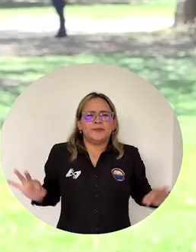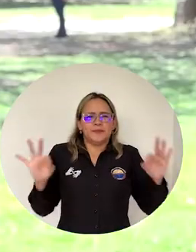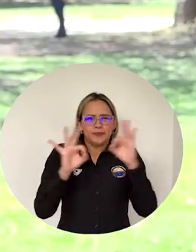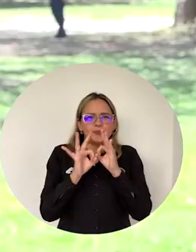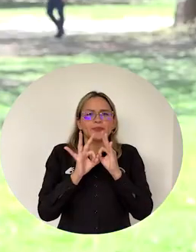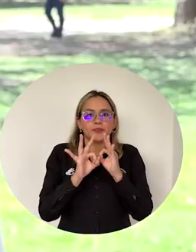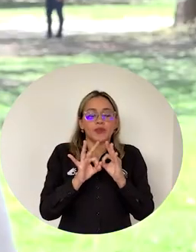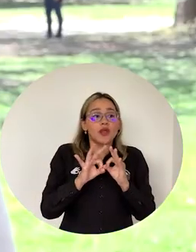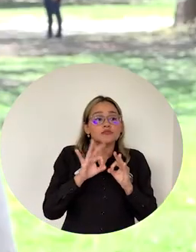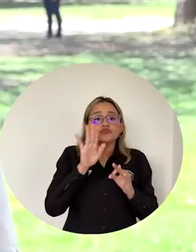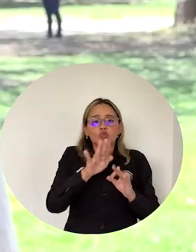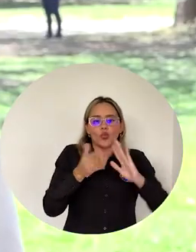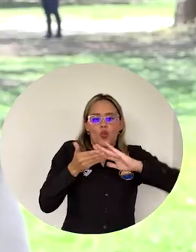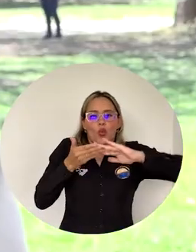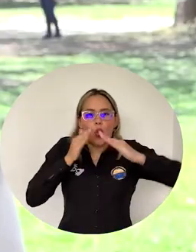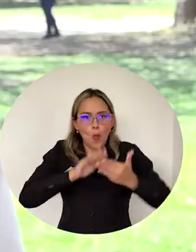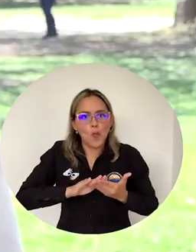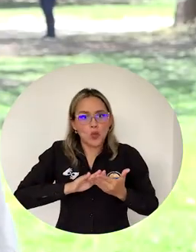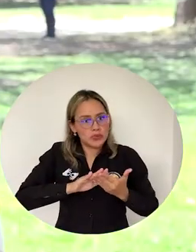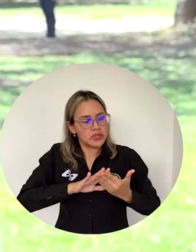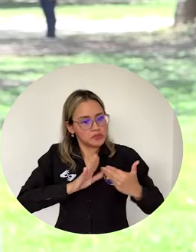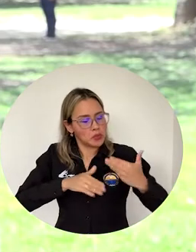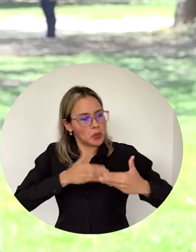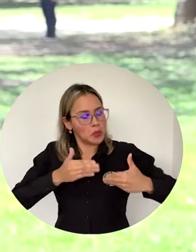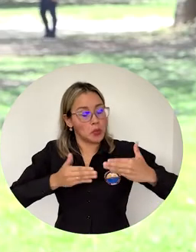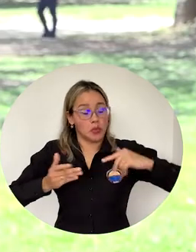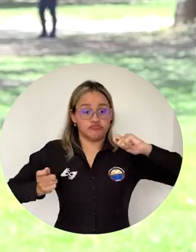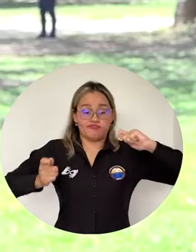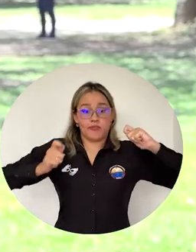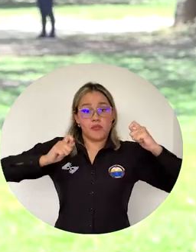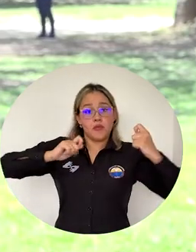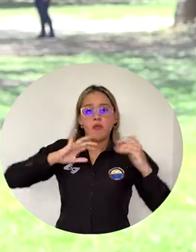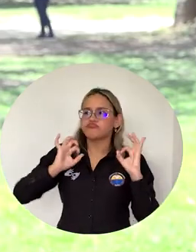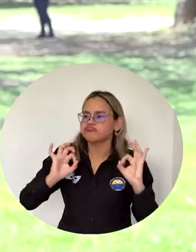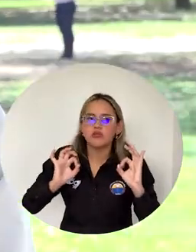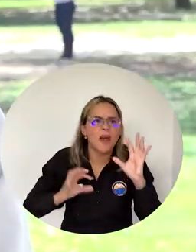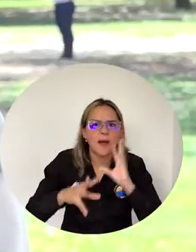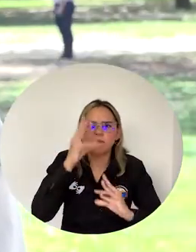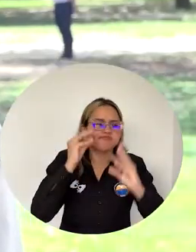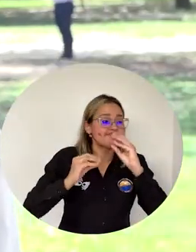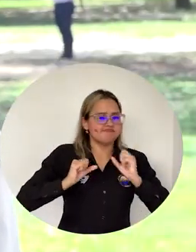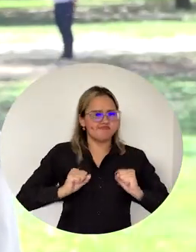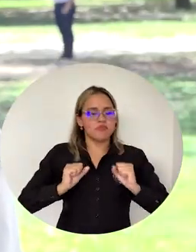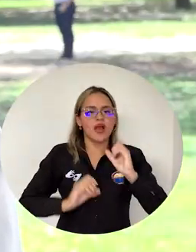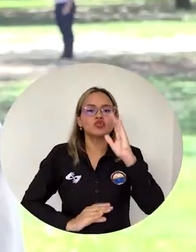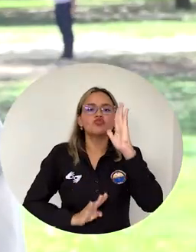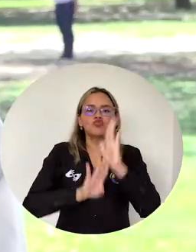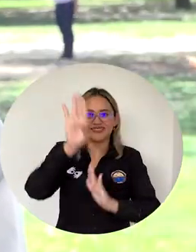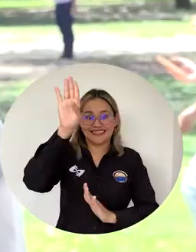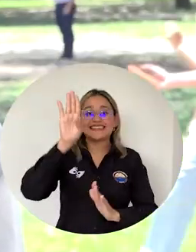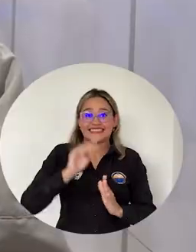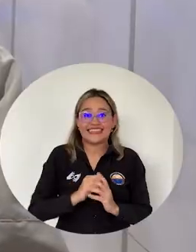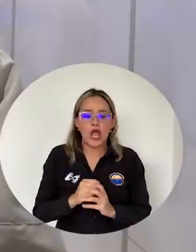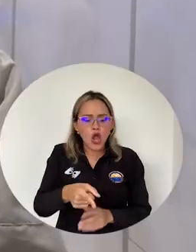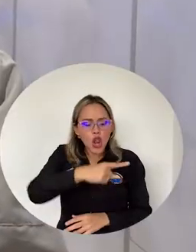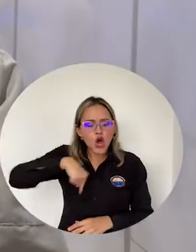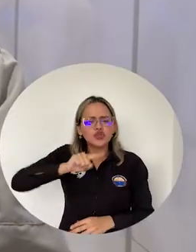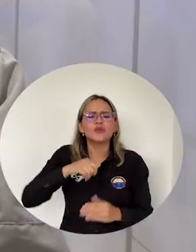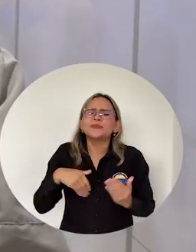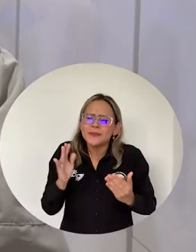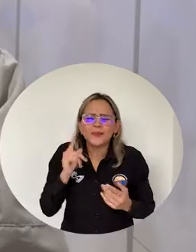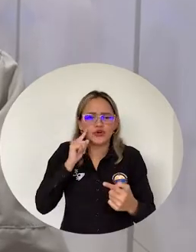comprometiendo en este desarrollo Y se van moviendo actores principales en el desarrollo Y lo que promovemos es eso Es que la gente